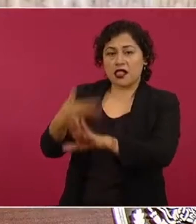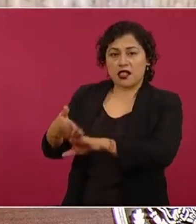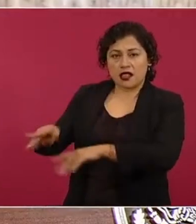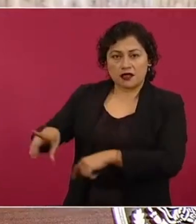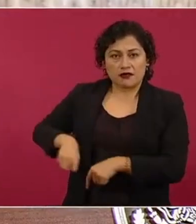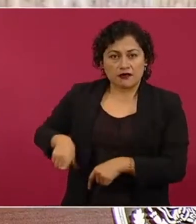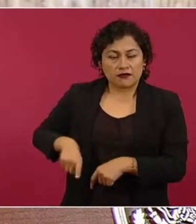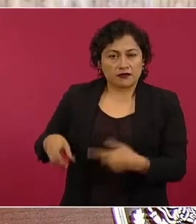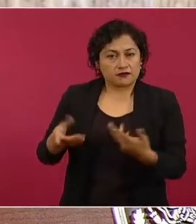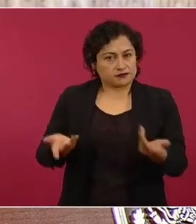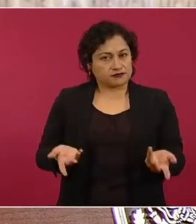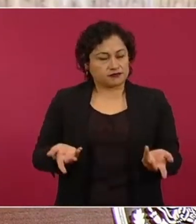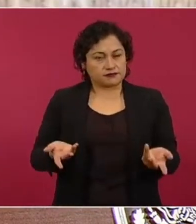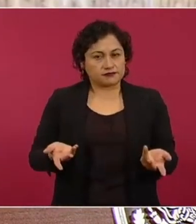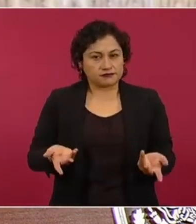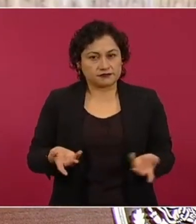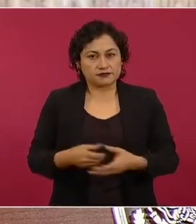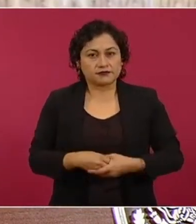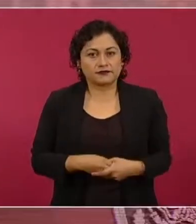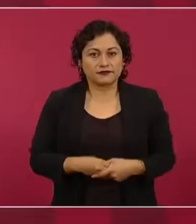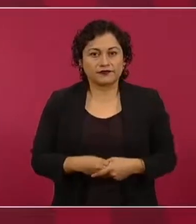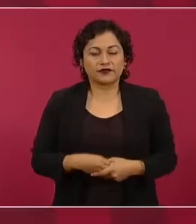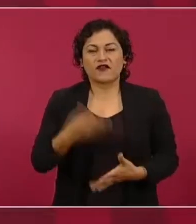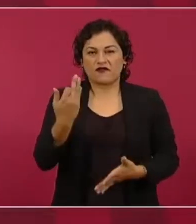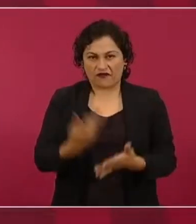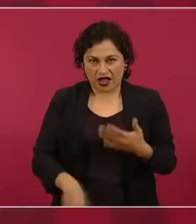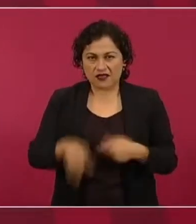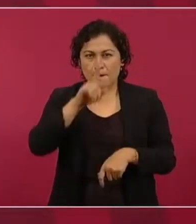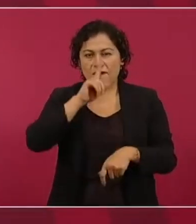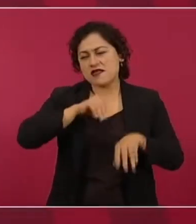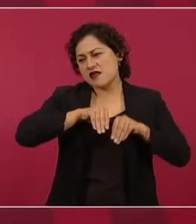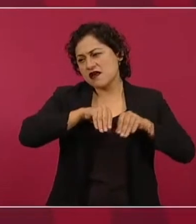Nos faltan más calumnias, más mentiras.